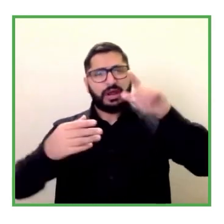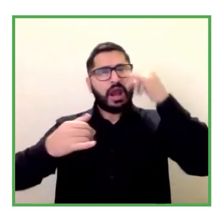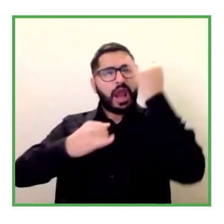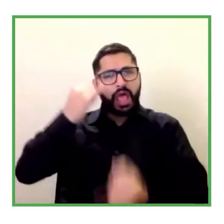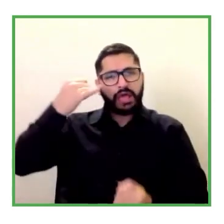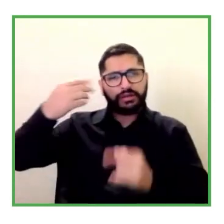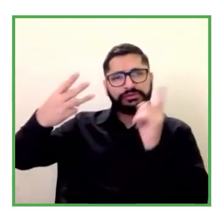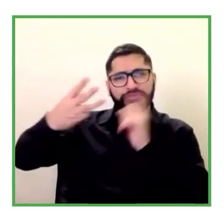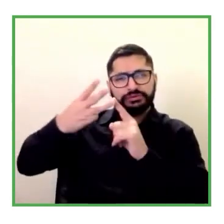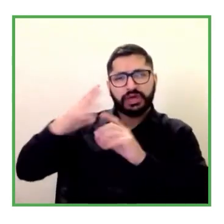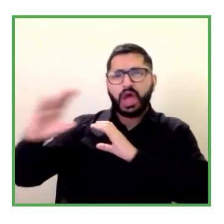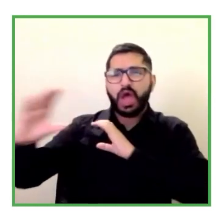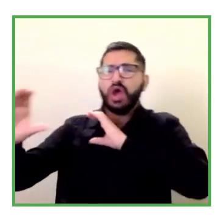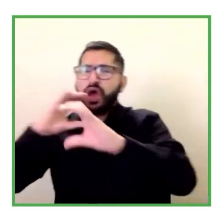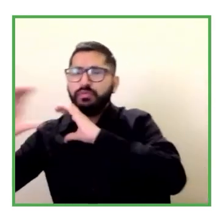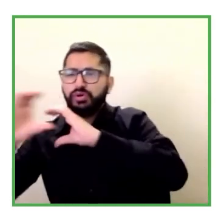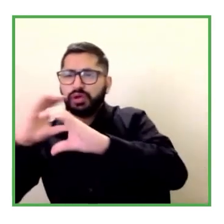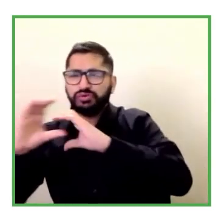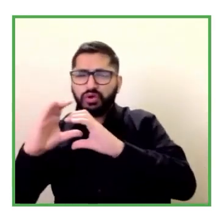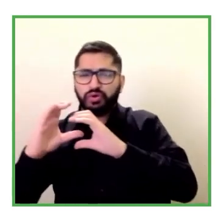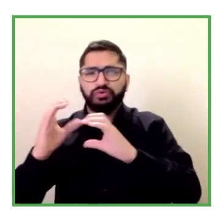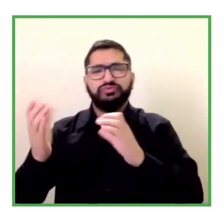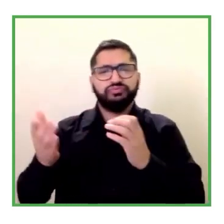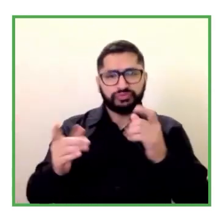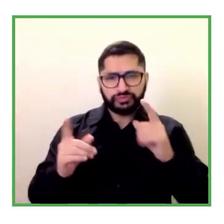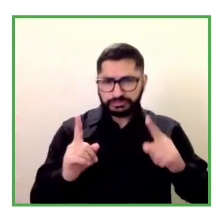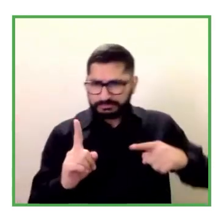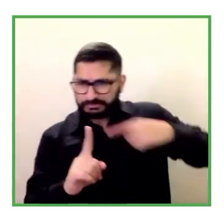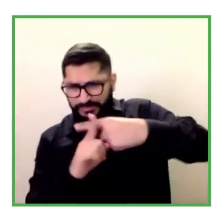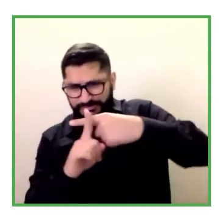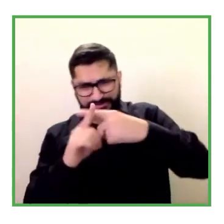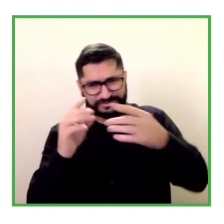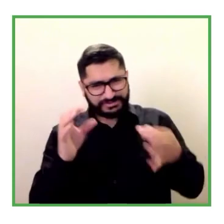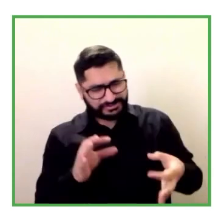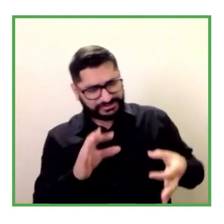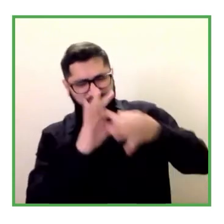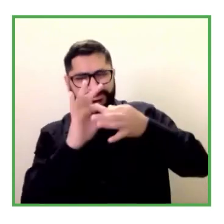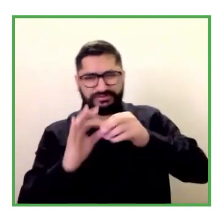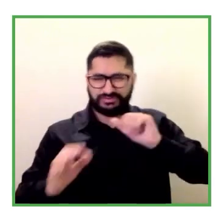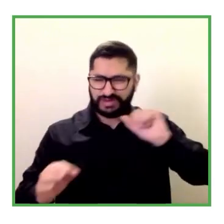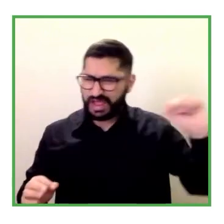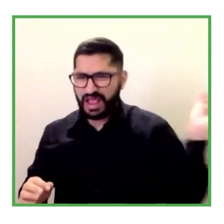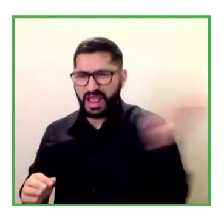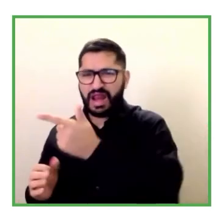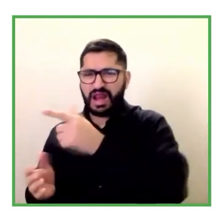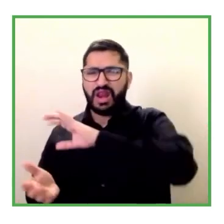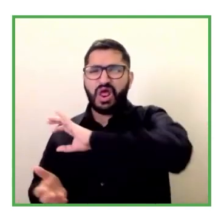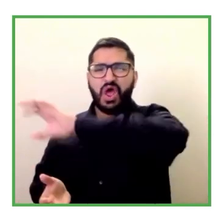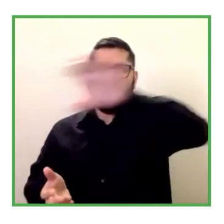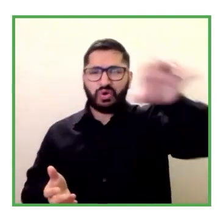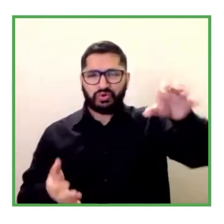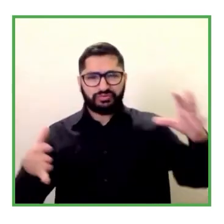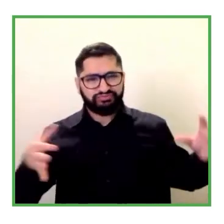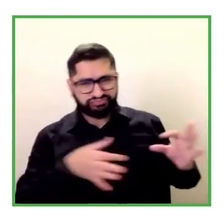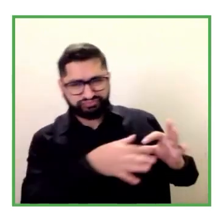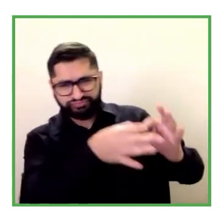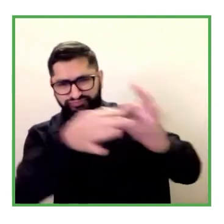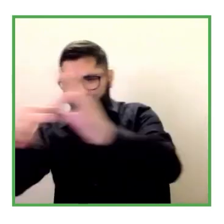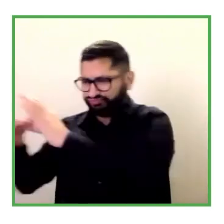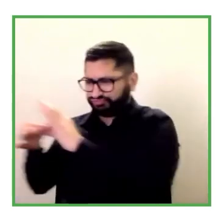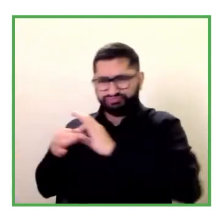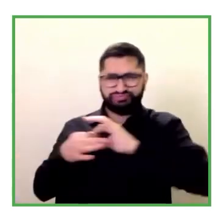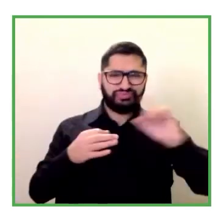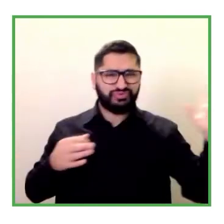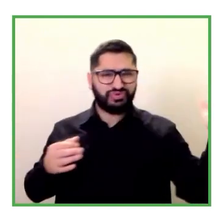que sumarnos todos los países necesitamos que las redes de todos los países sean parte de esto no puede ser algo que solamente